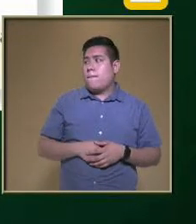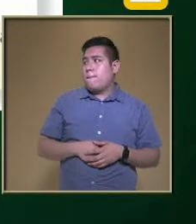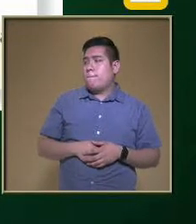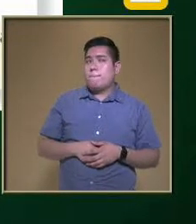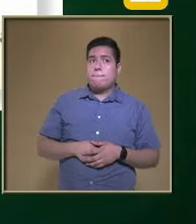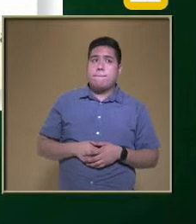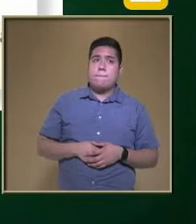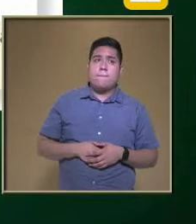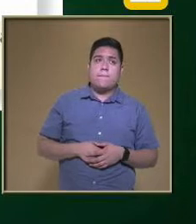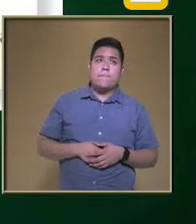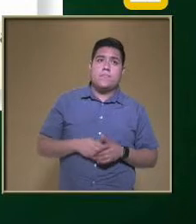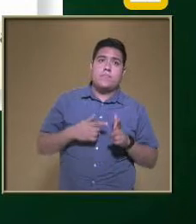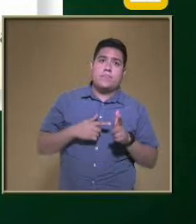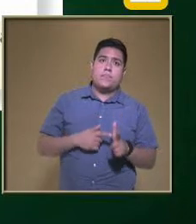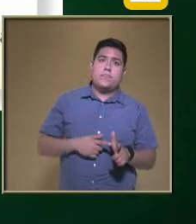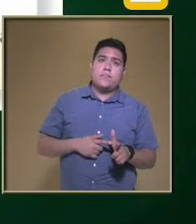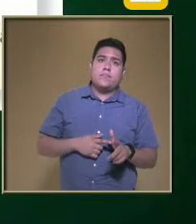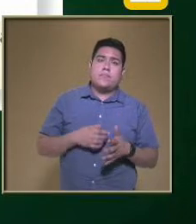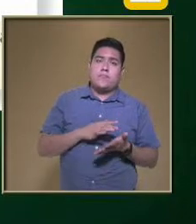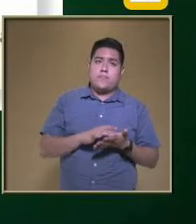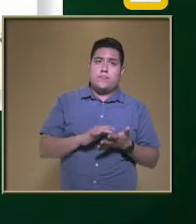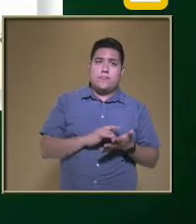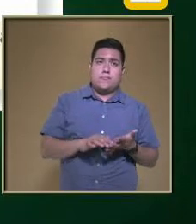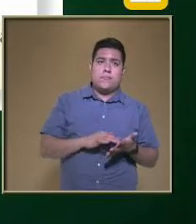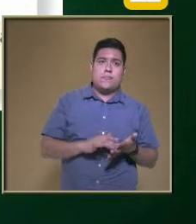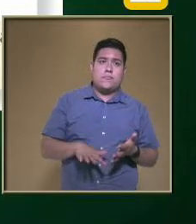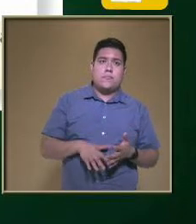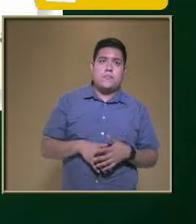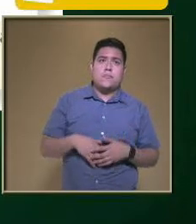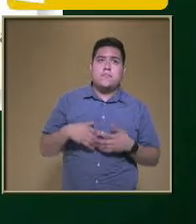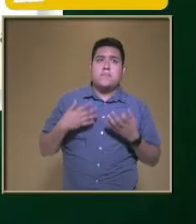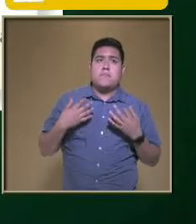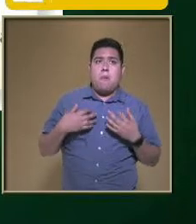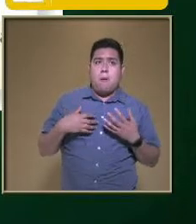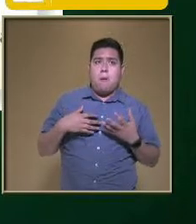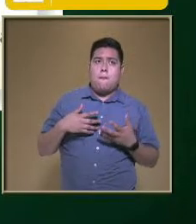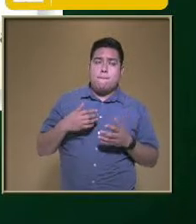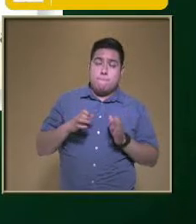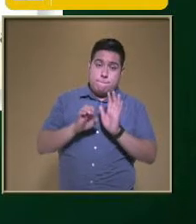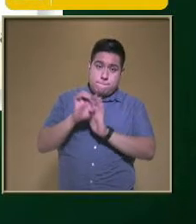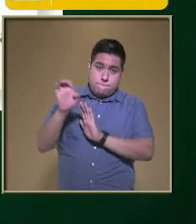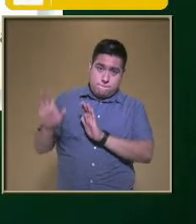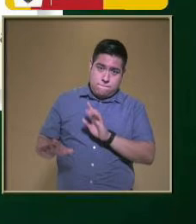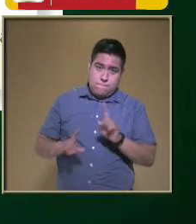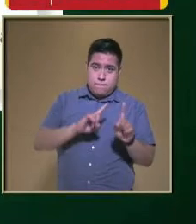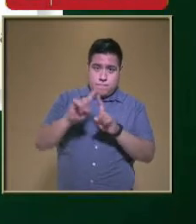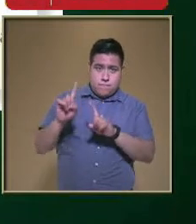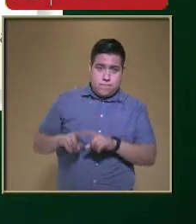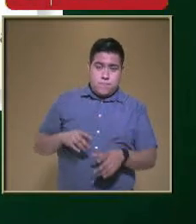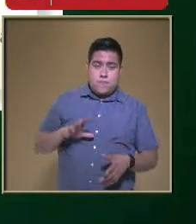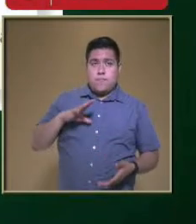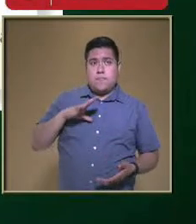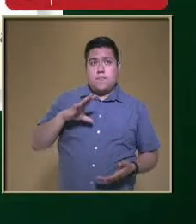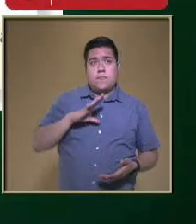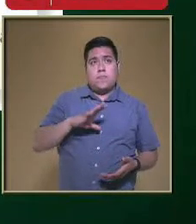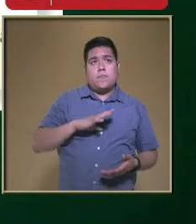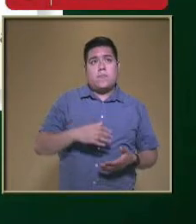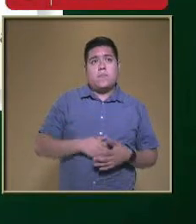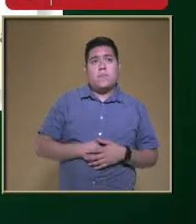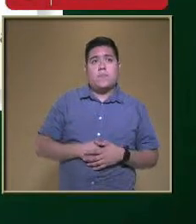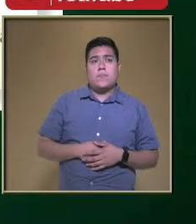podemos Continuarlo leyendo Después con calma Pues hay más ejemplos De qué nutrimentos